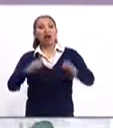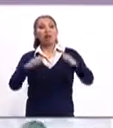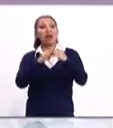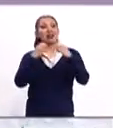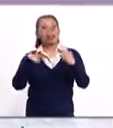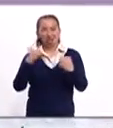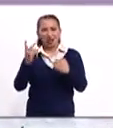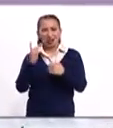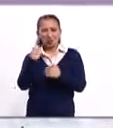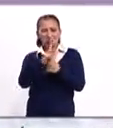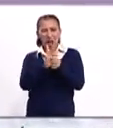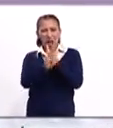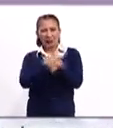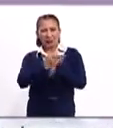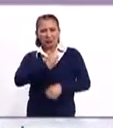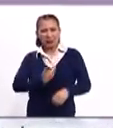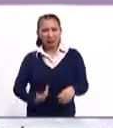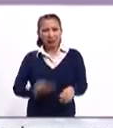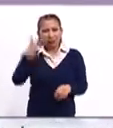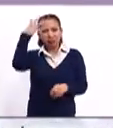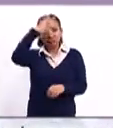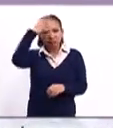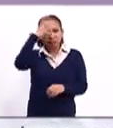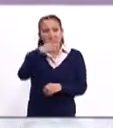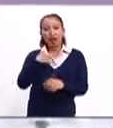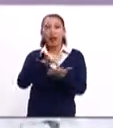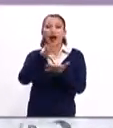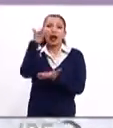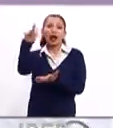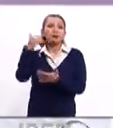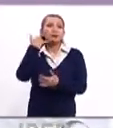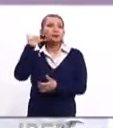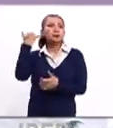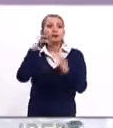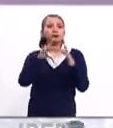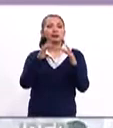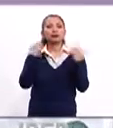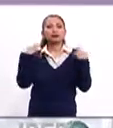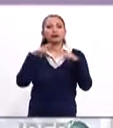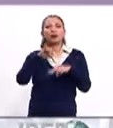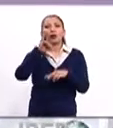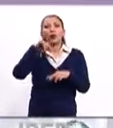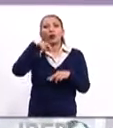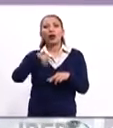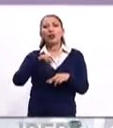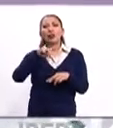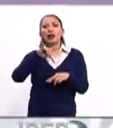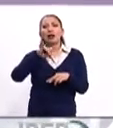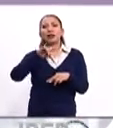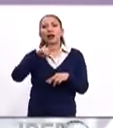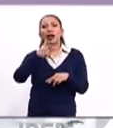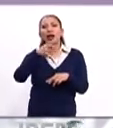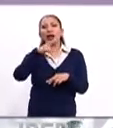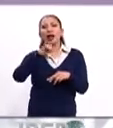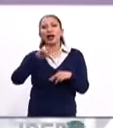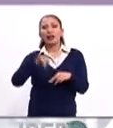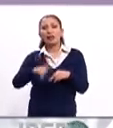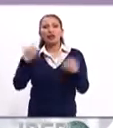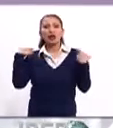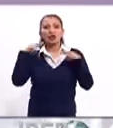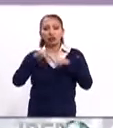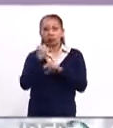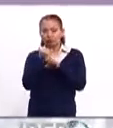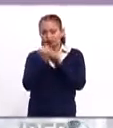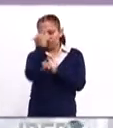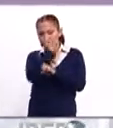emergencia nacional por parte del presidente Donald Trump, agradecemos mucho que nos tome la llamada el maestro Juan Daniel Garay, él es docente de la Facultad de